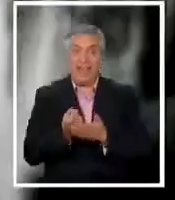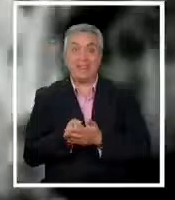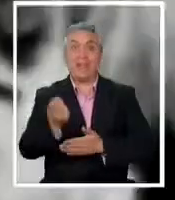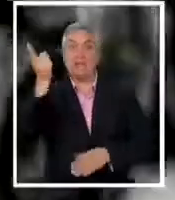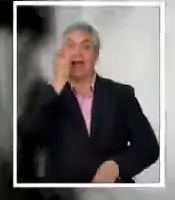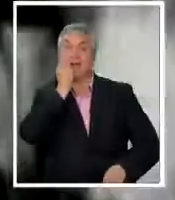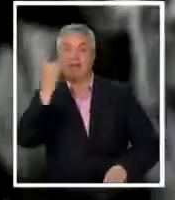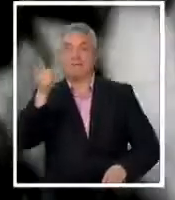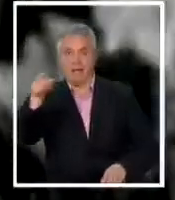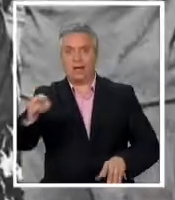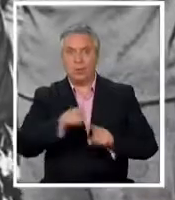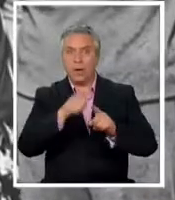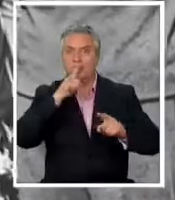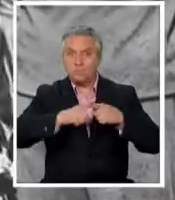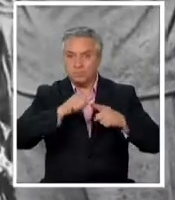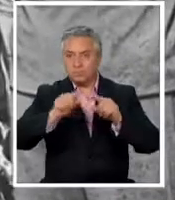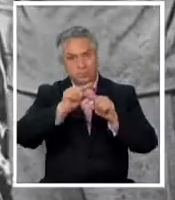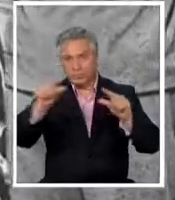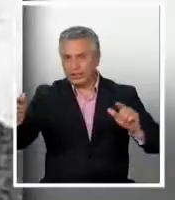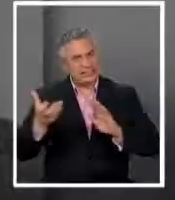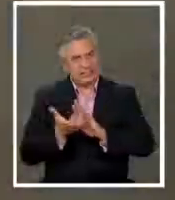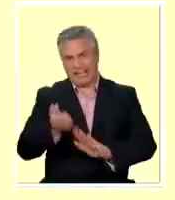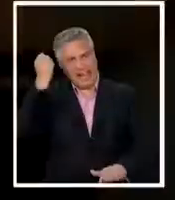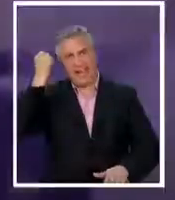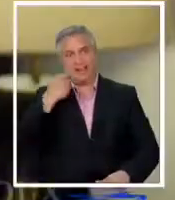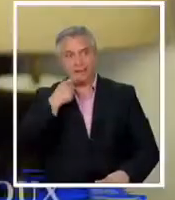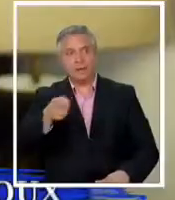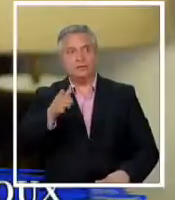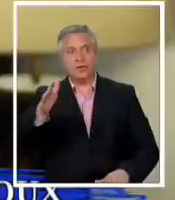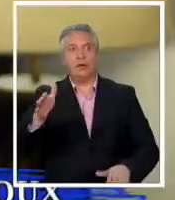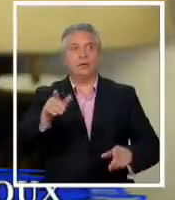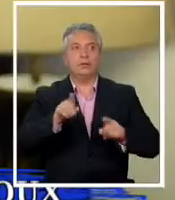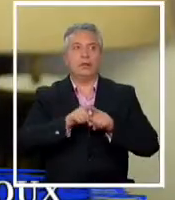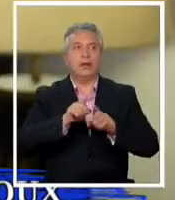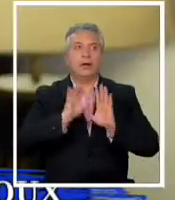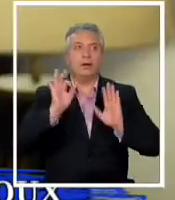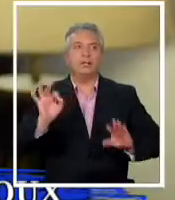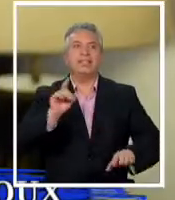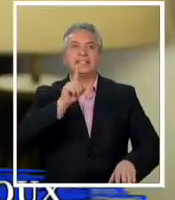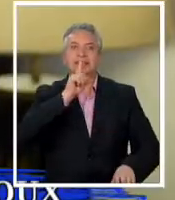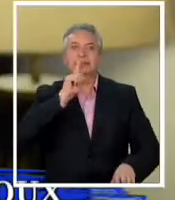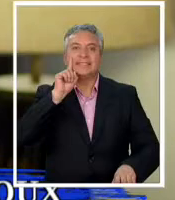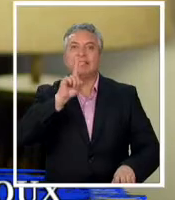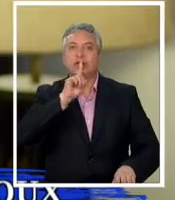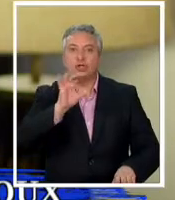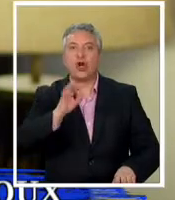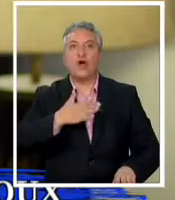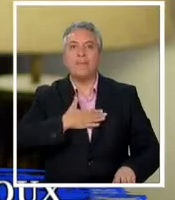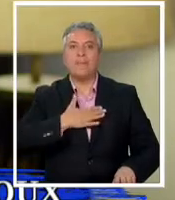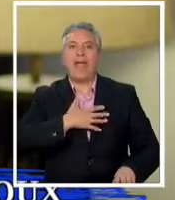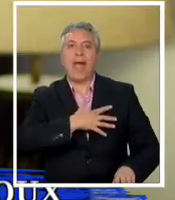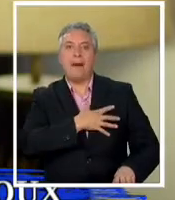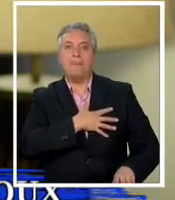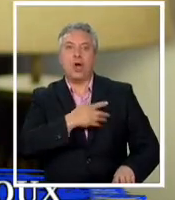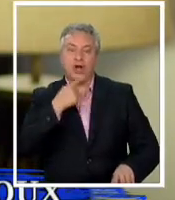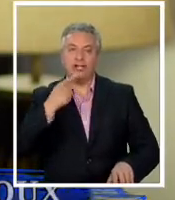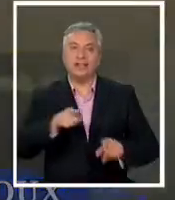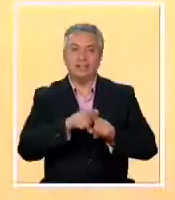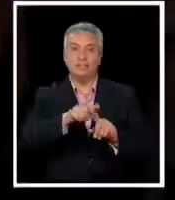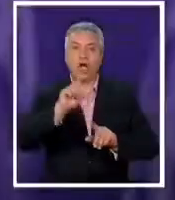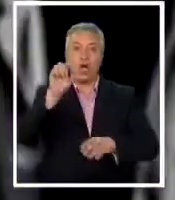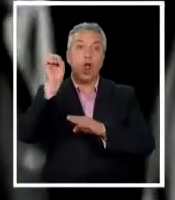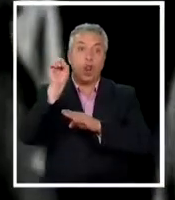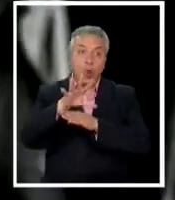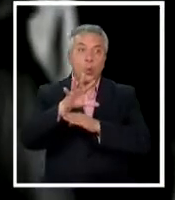momento para que le sacara el nombre y ahí la canción se pasó a llamar Tito mi amor que la hizo Lugeliana y después tuvo varias